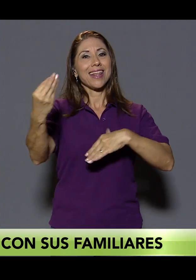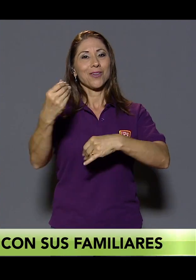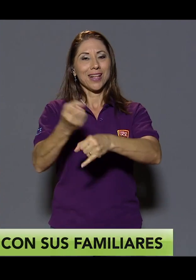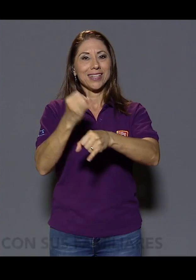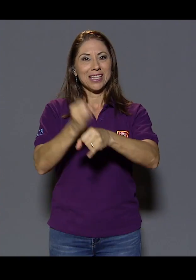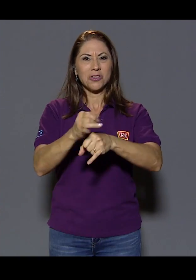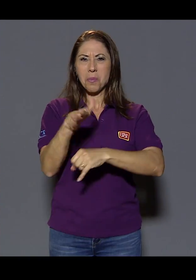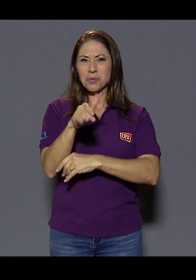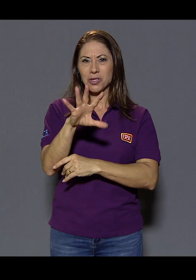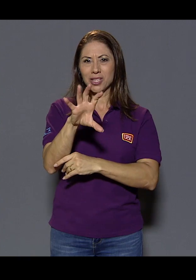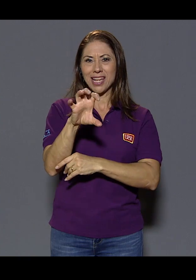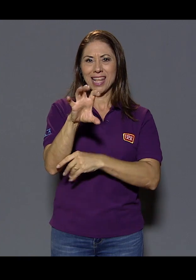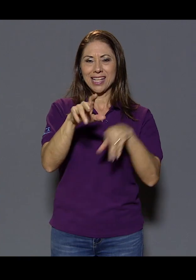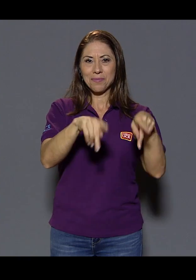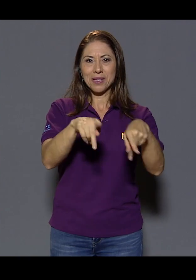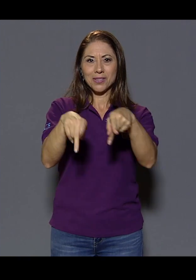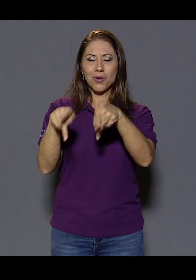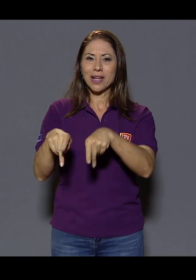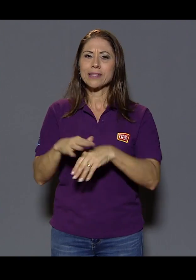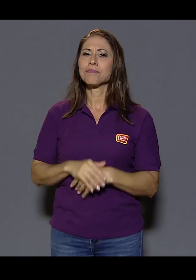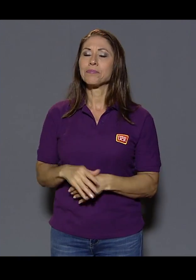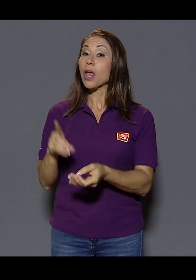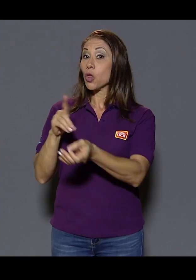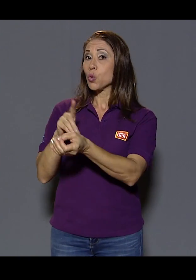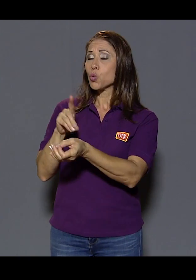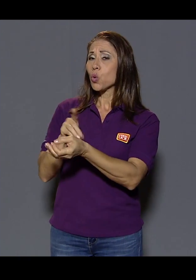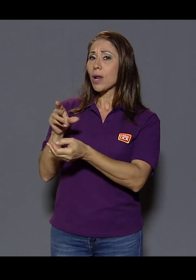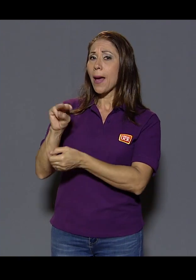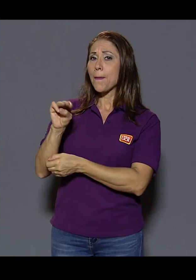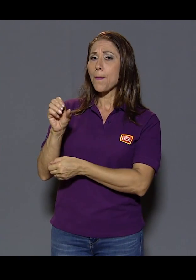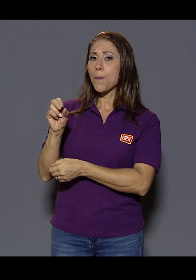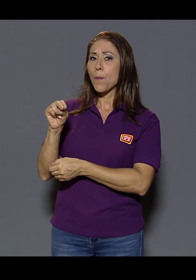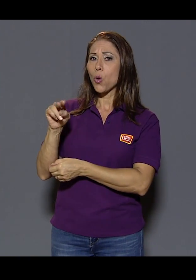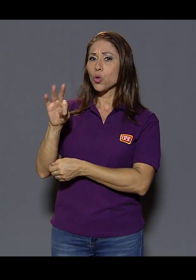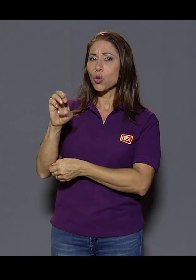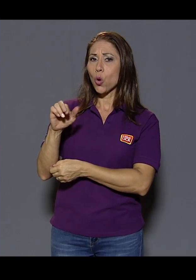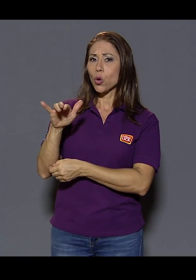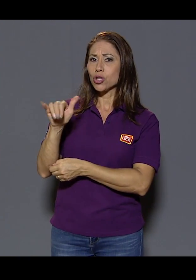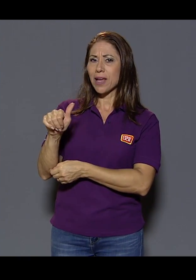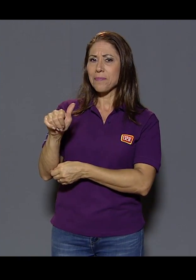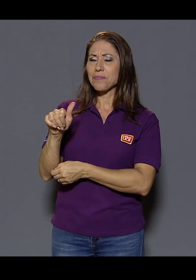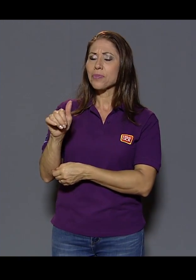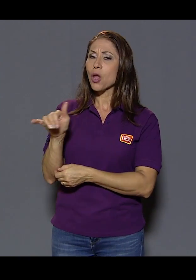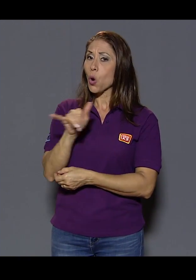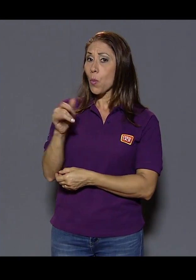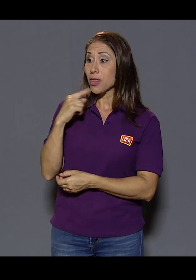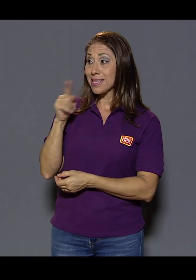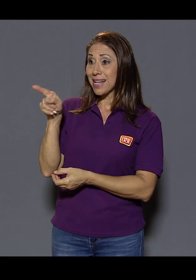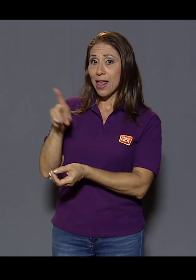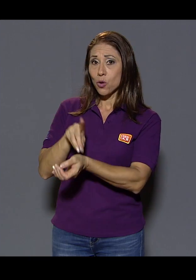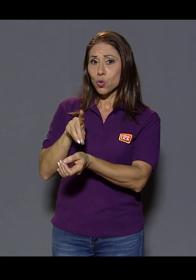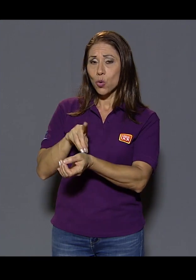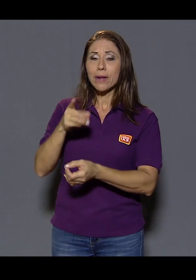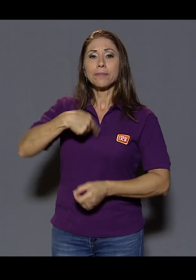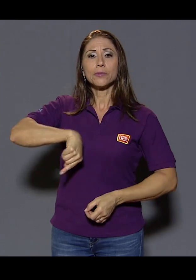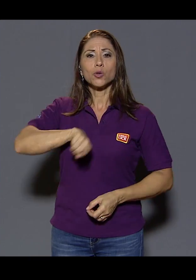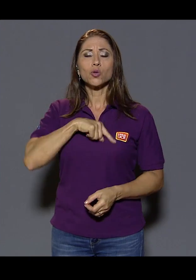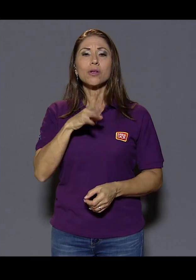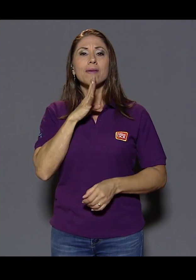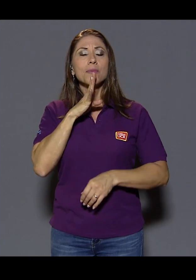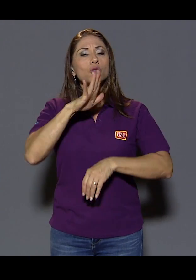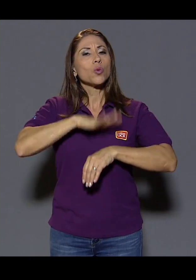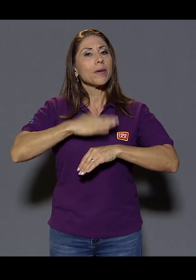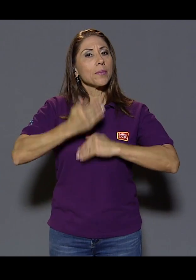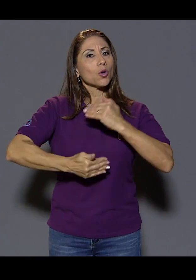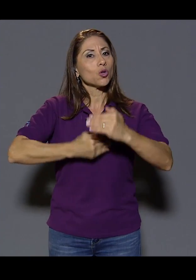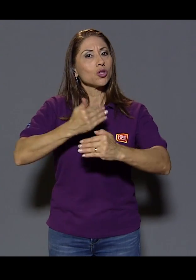de 500 personas. Y doctora Montoya, también conversábamos, además como dice la doctora Uribe, de este proceso